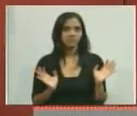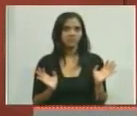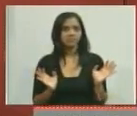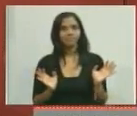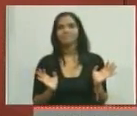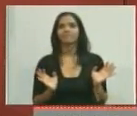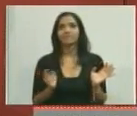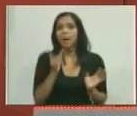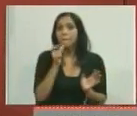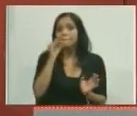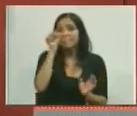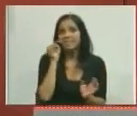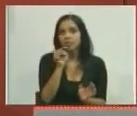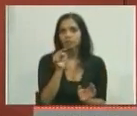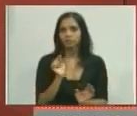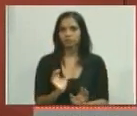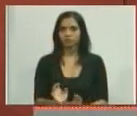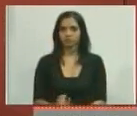Pregunto, ¿verdad?